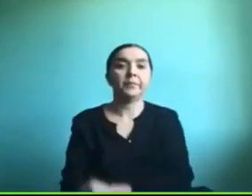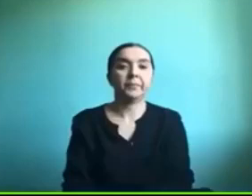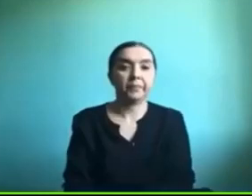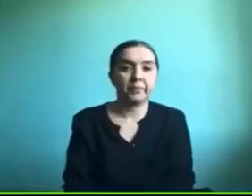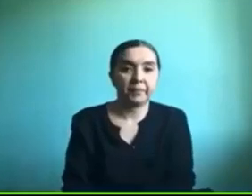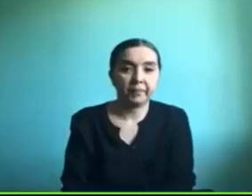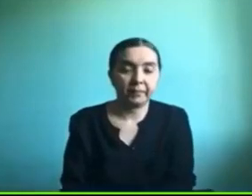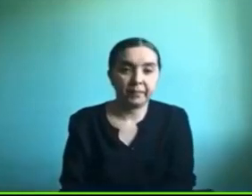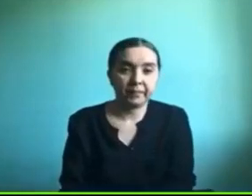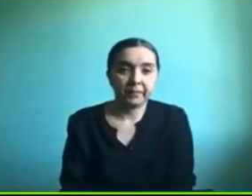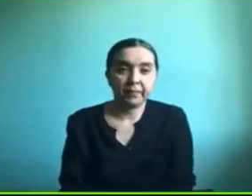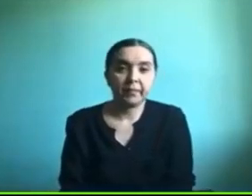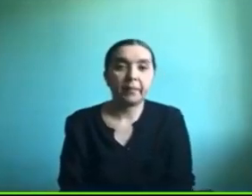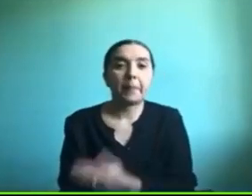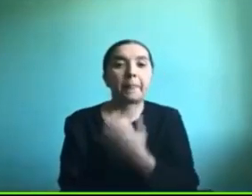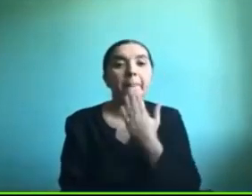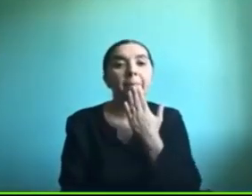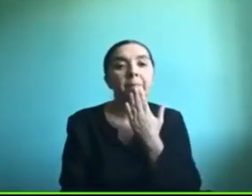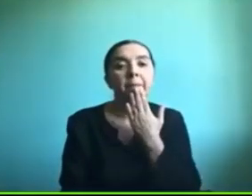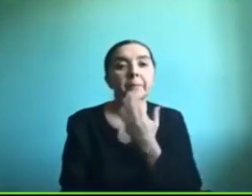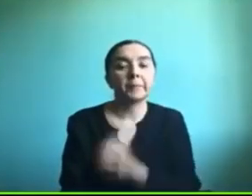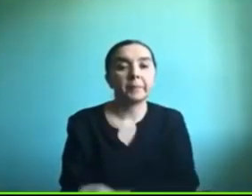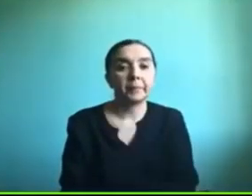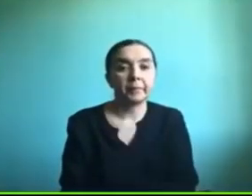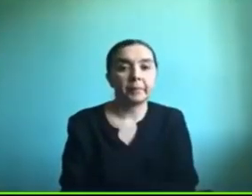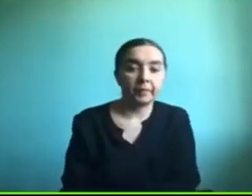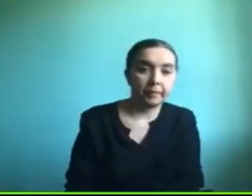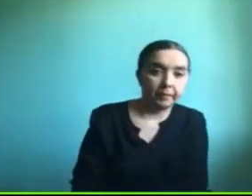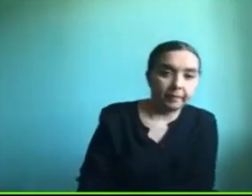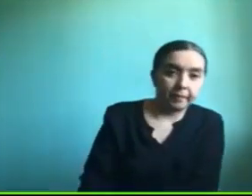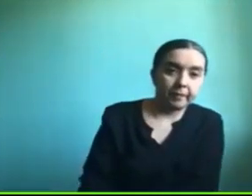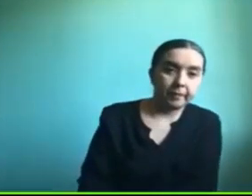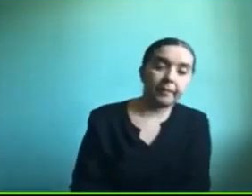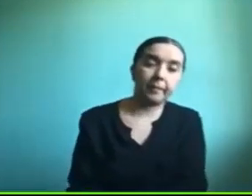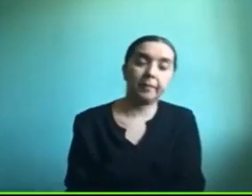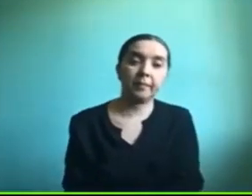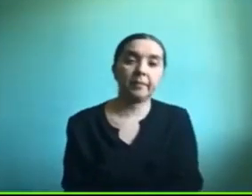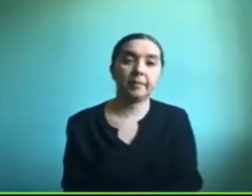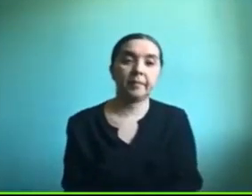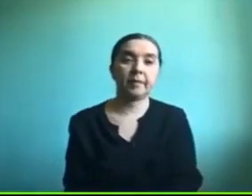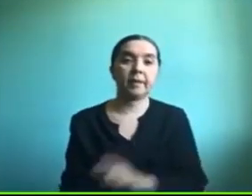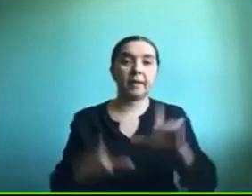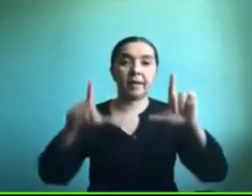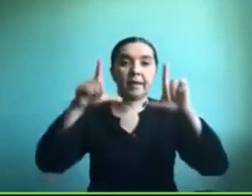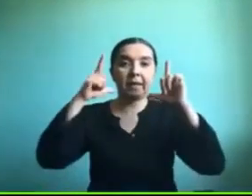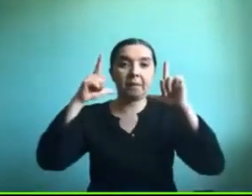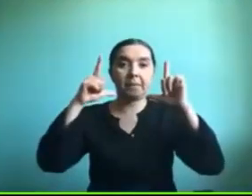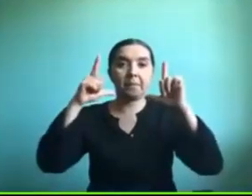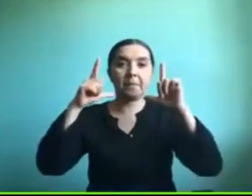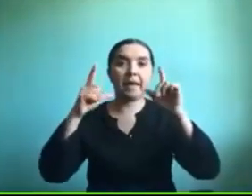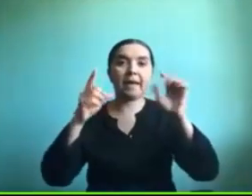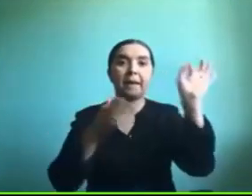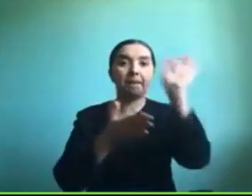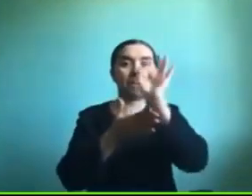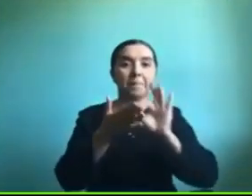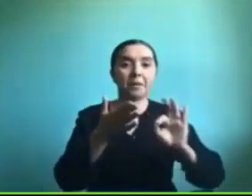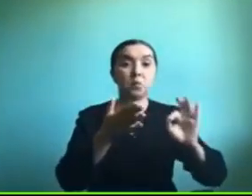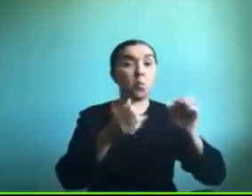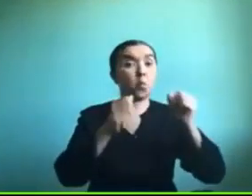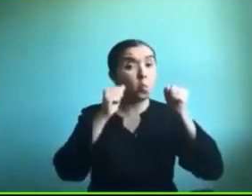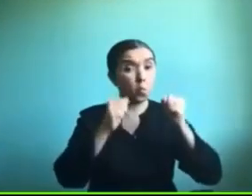también dicen preguntan imagen para pictogramas ¿tienen que ser real o pueden ser animadas?